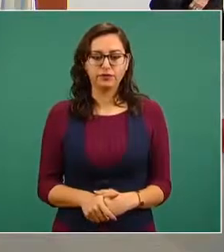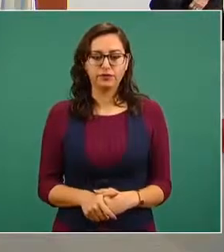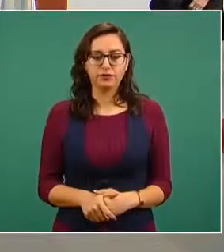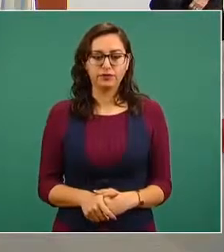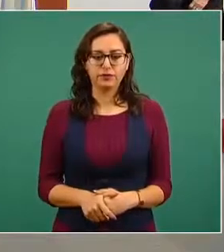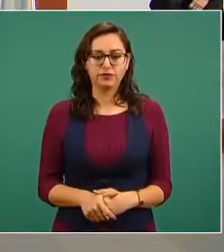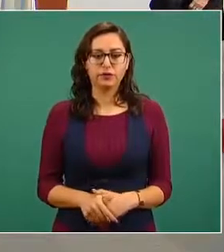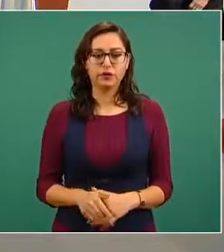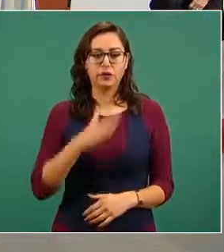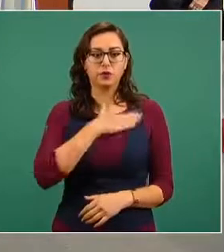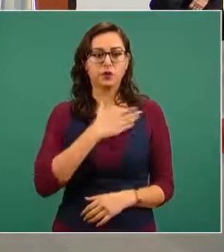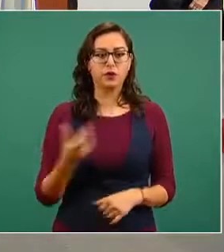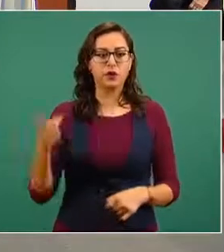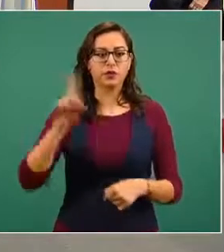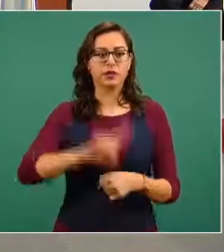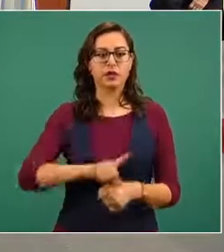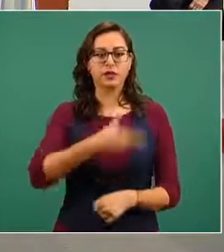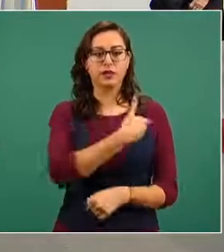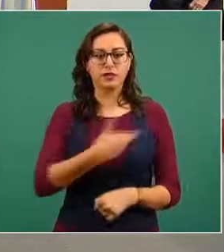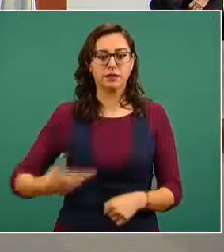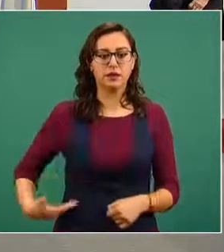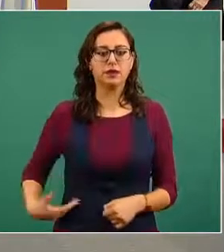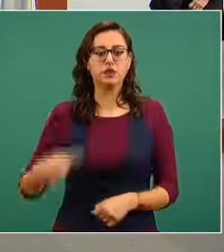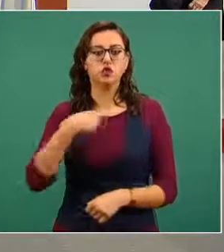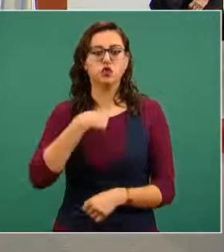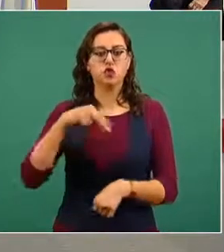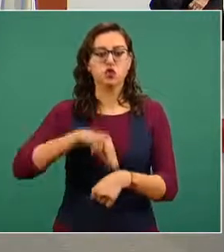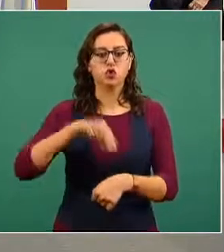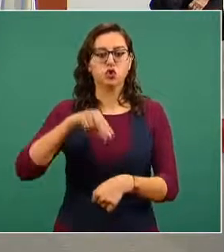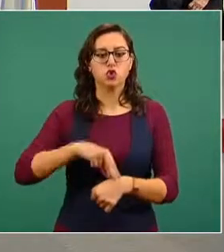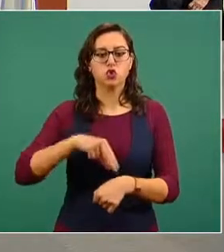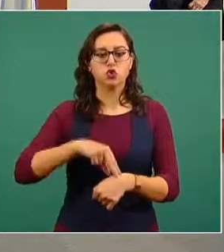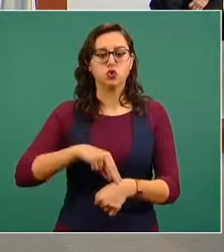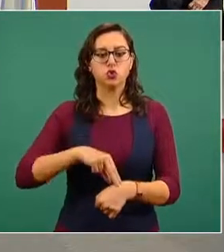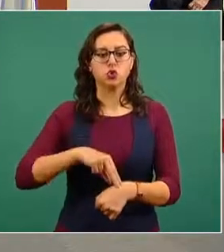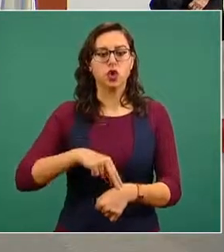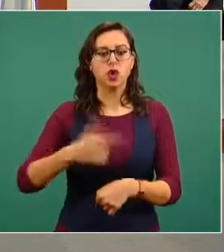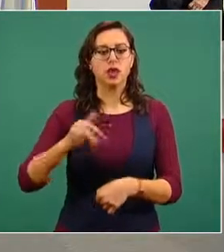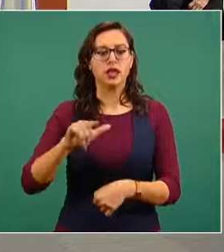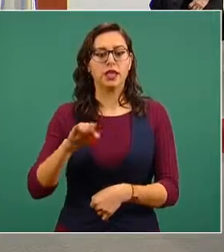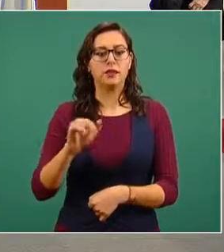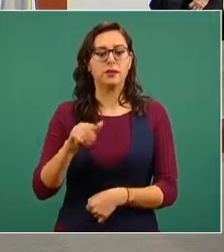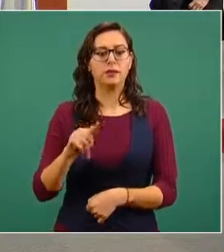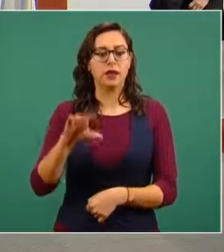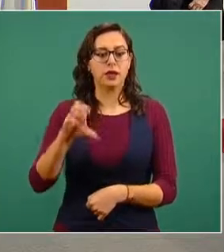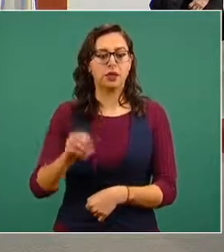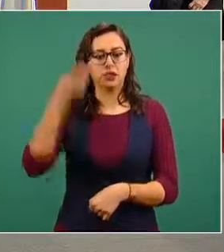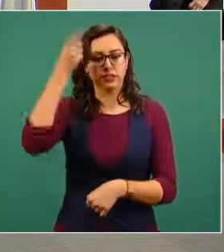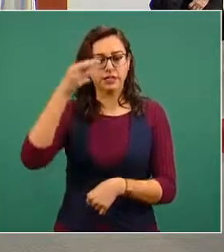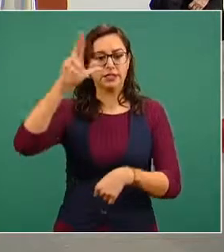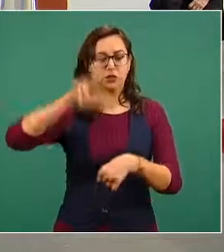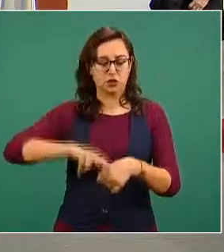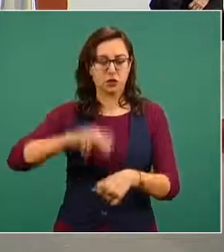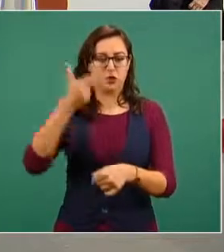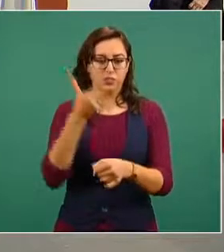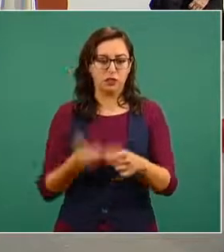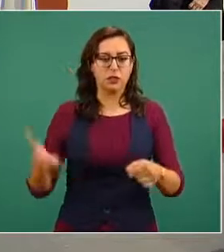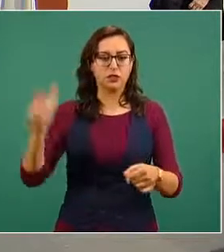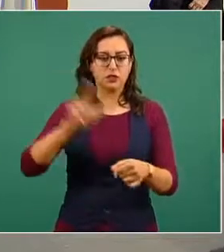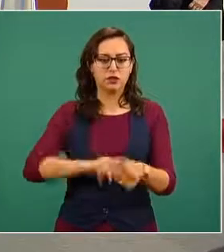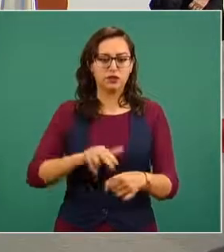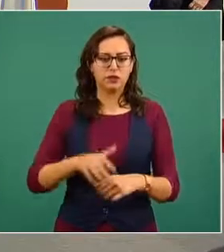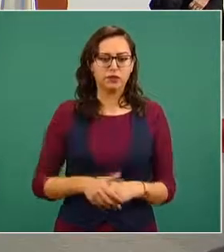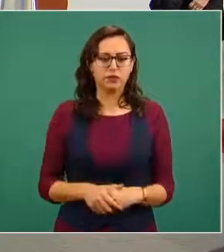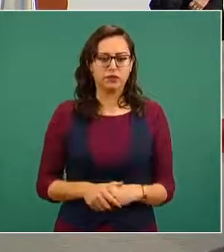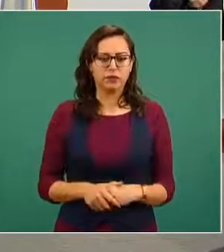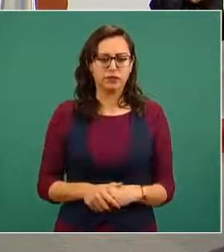Buenos días, señor presidente, soy el doctor Filiberto de Mendoza, director del hospital, uno de los 22